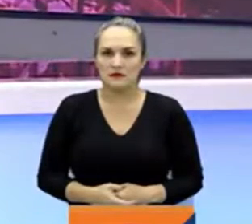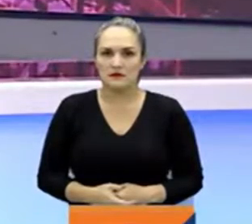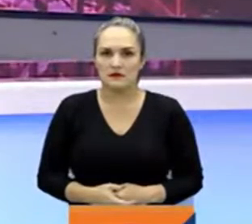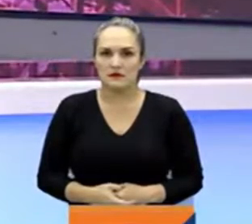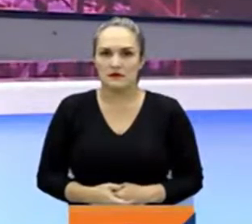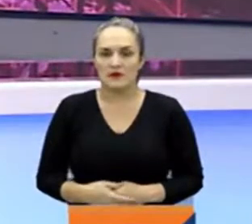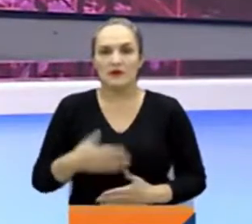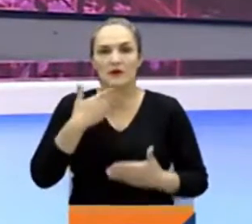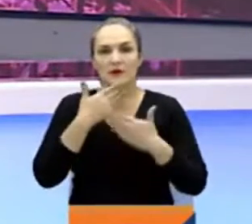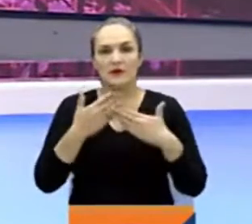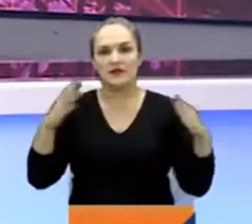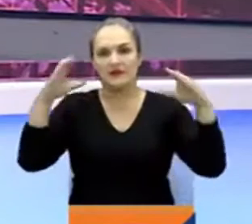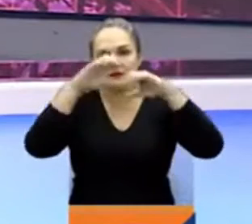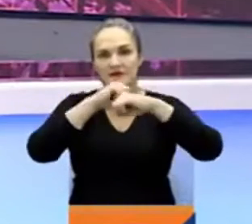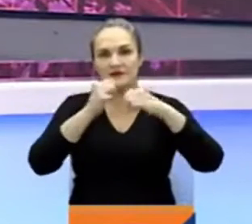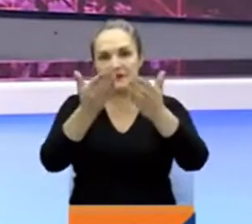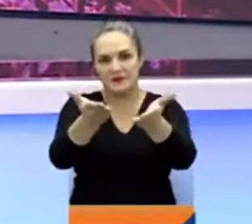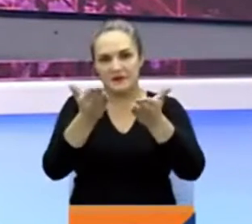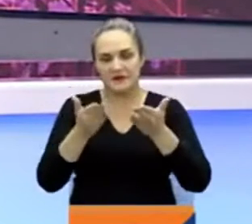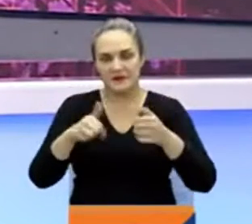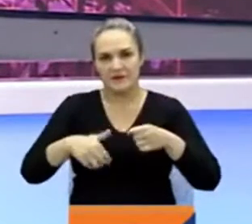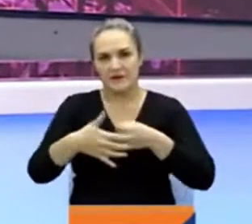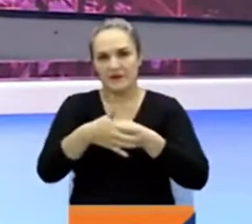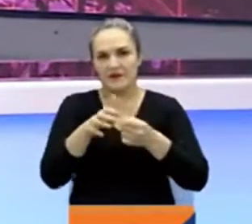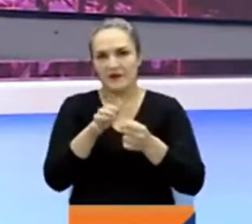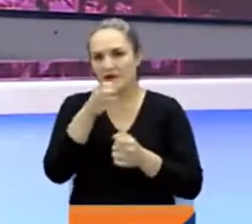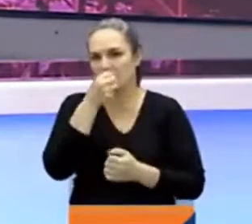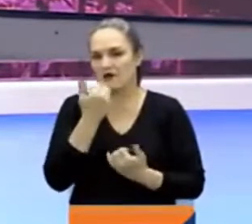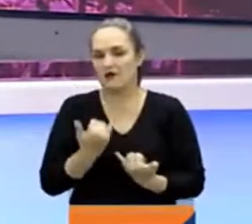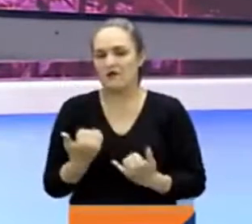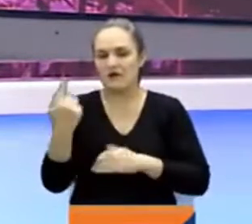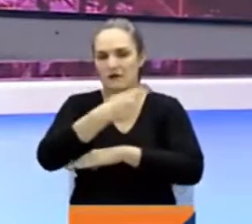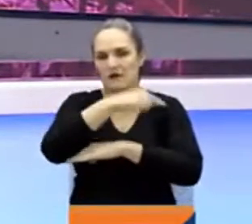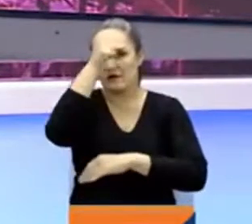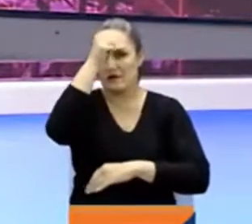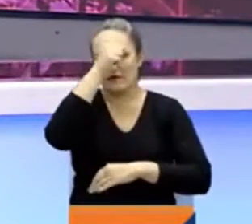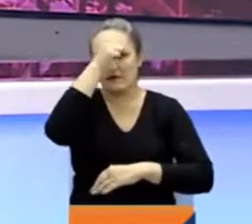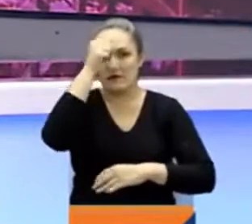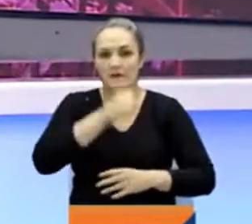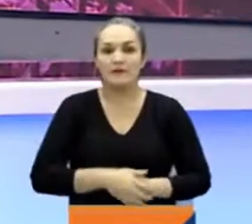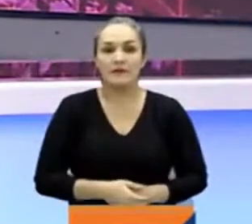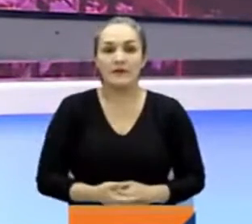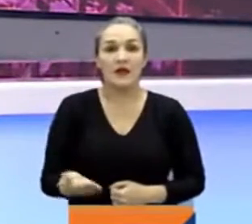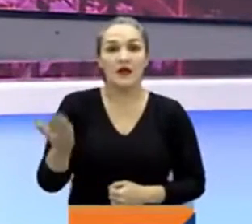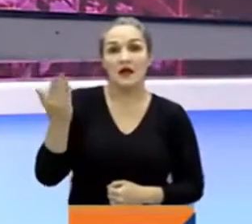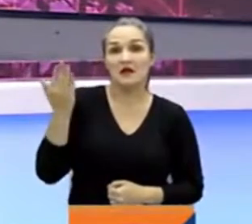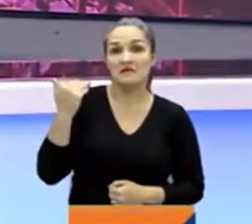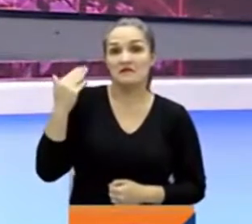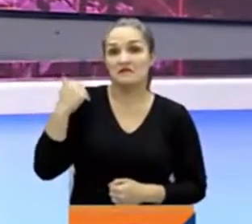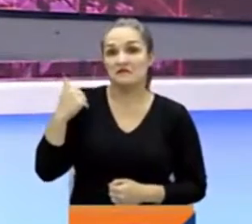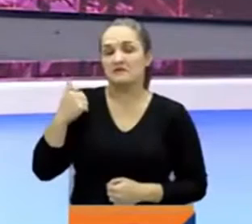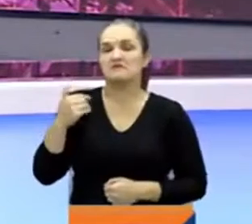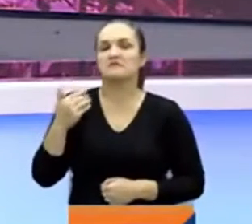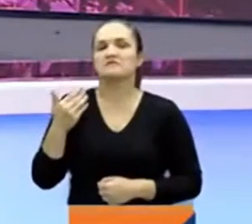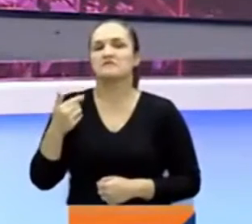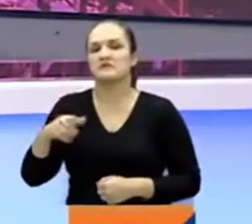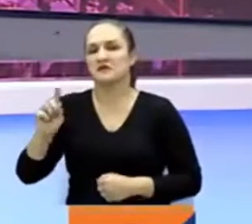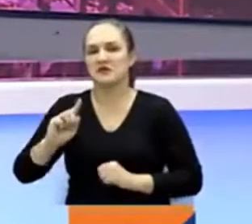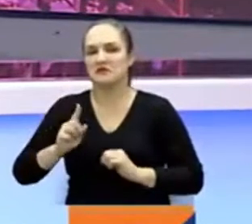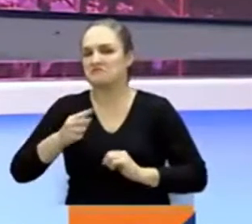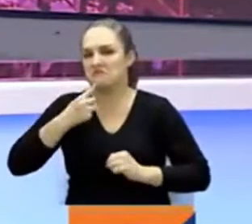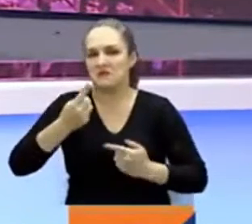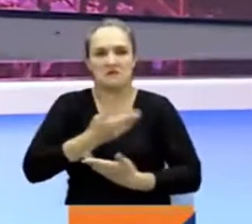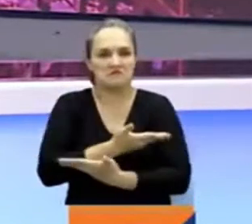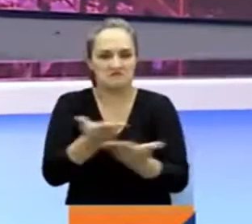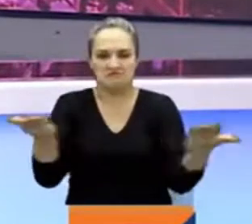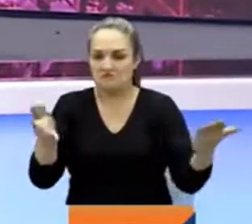Buenas noches, bienvenidos a RTBC Noticias, fin de semana. Luego del anuncio de la suspensión de las órdenes de captura y de extradición